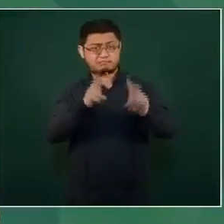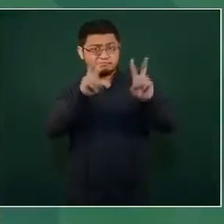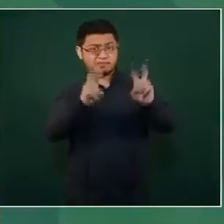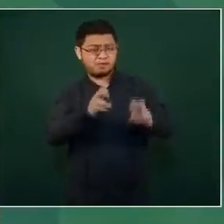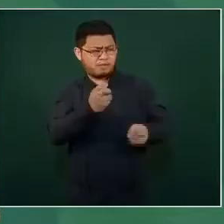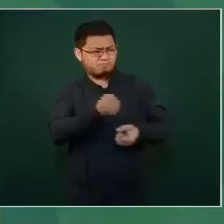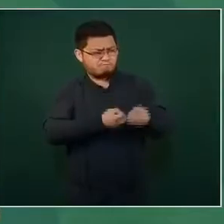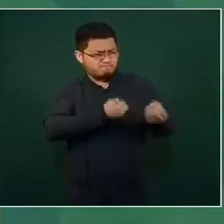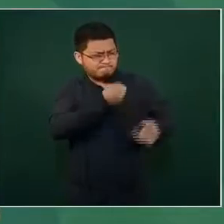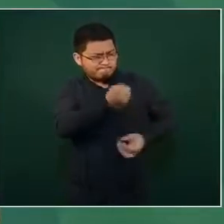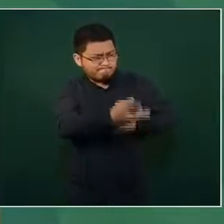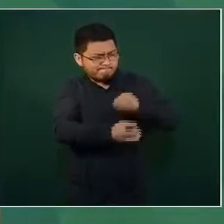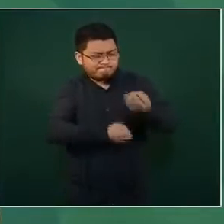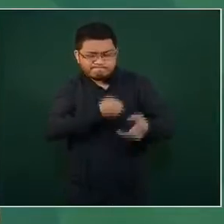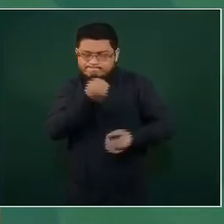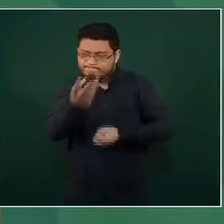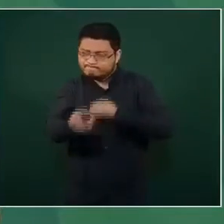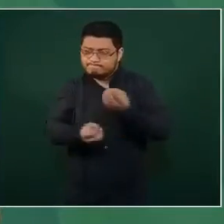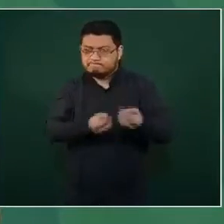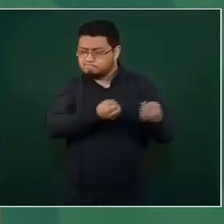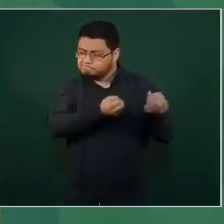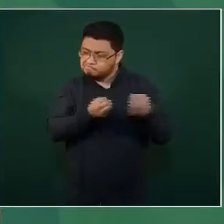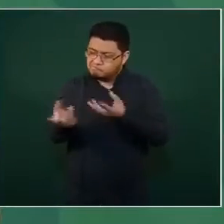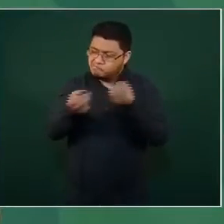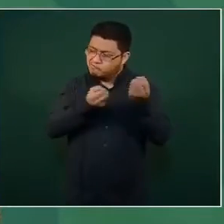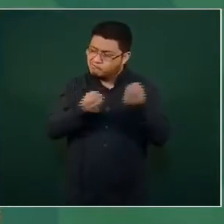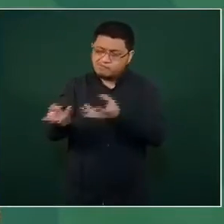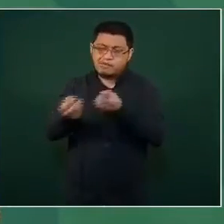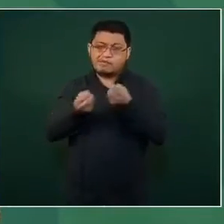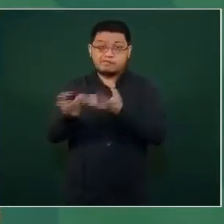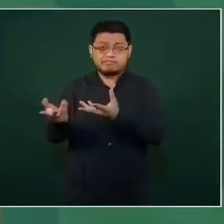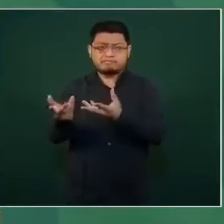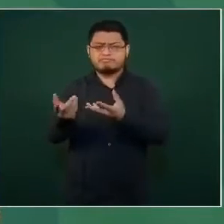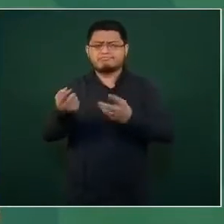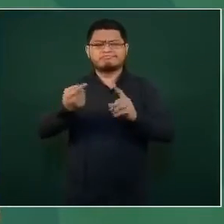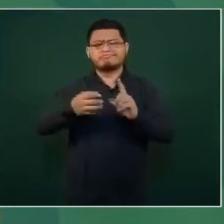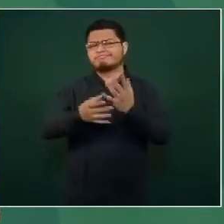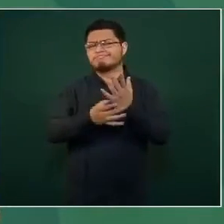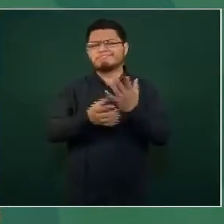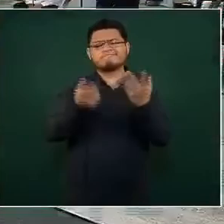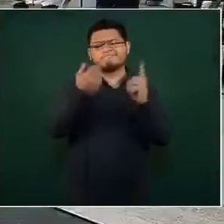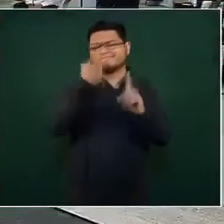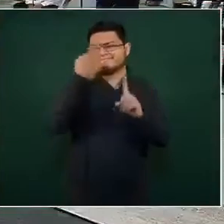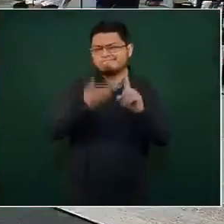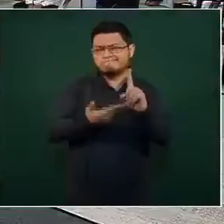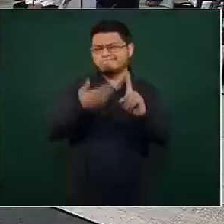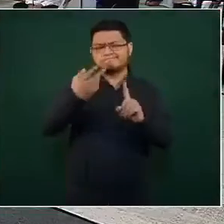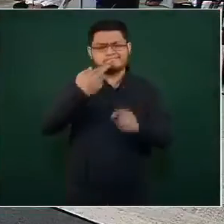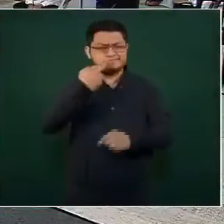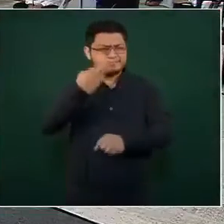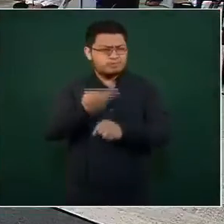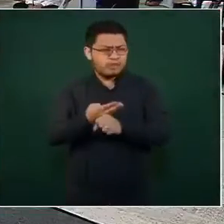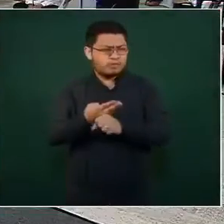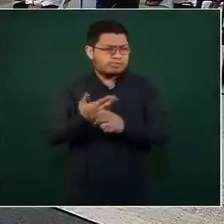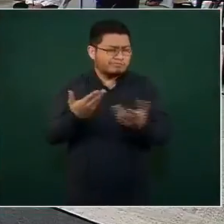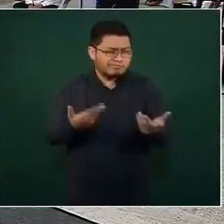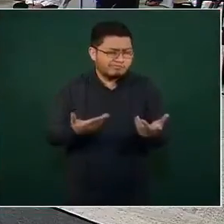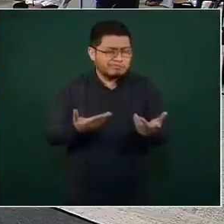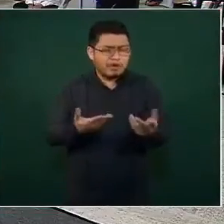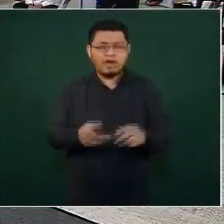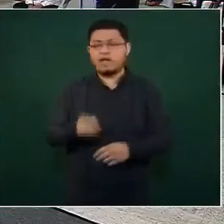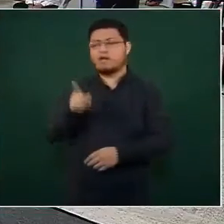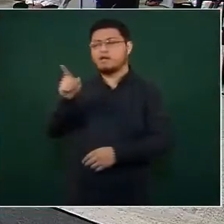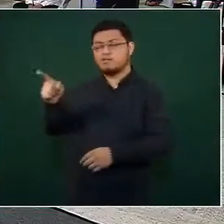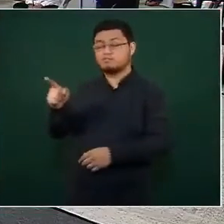Bueno, estuvo a cargo de las Fuerzas Armadas y eso hay